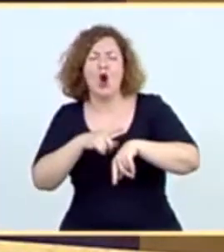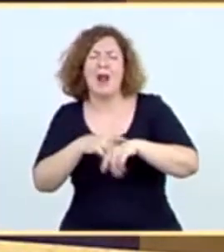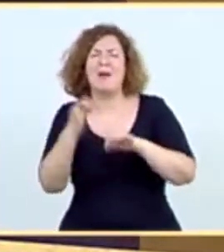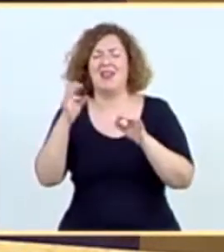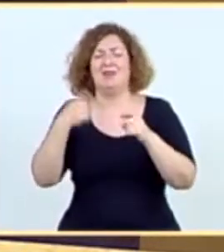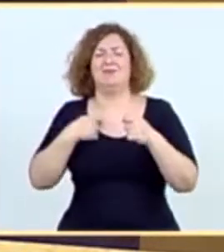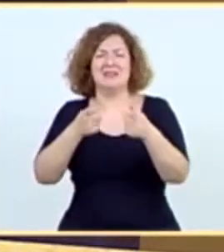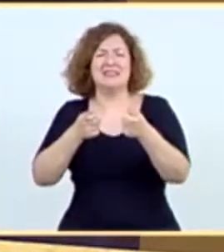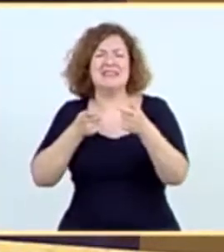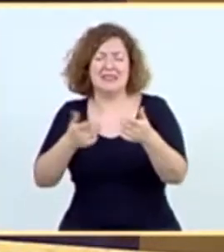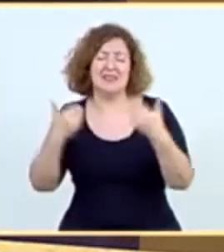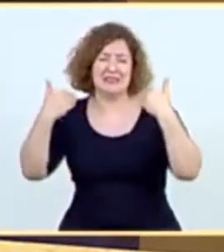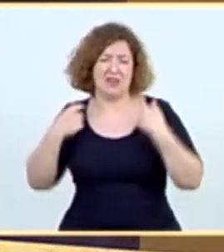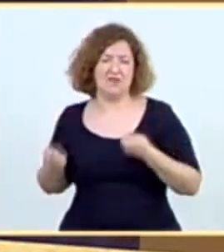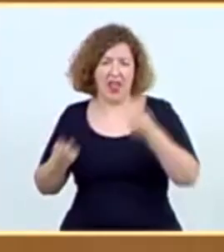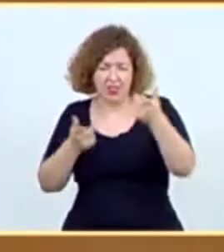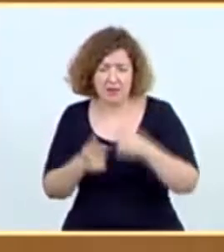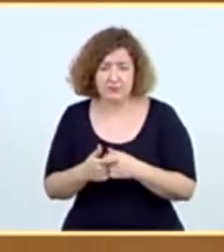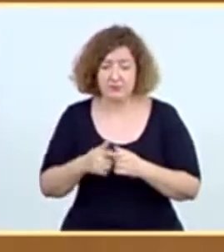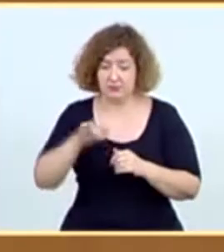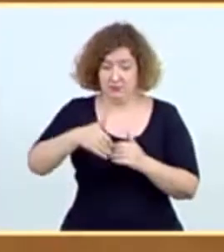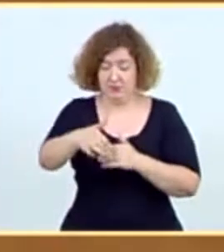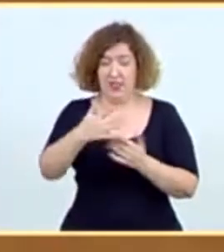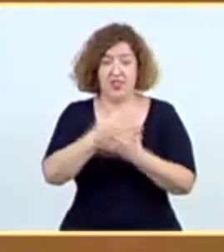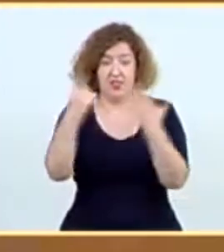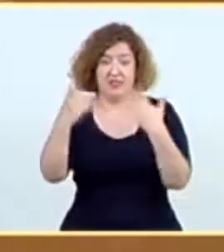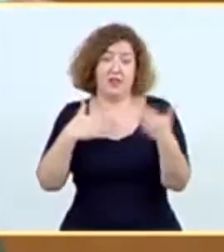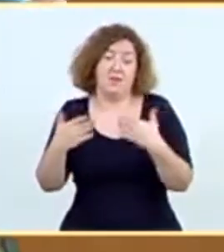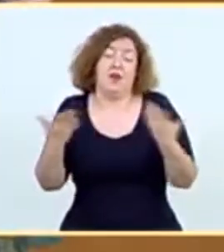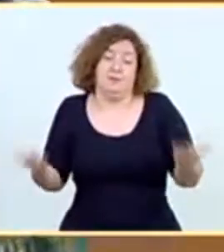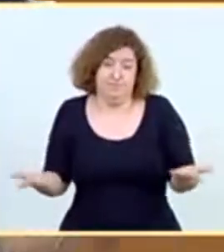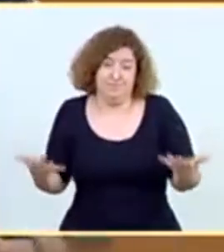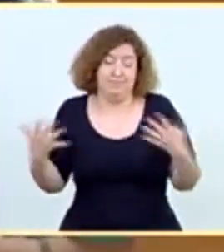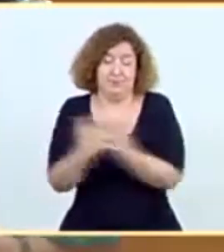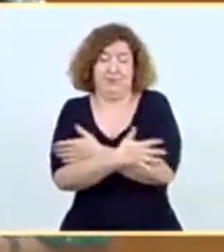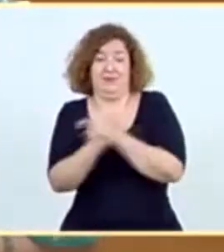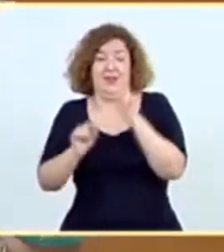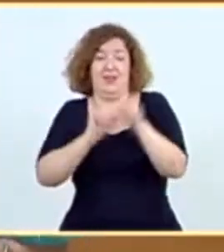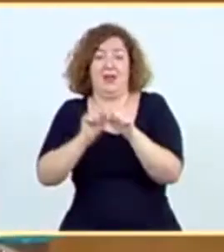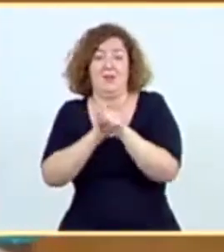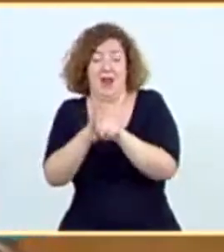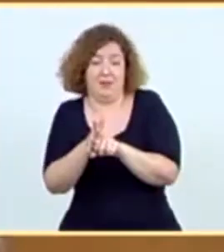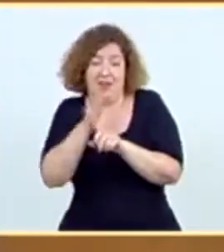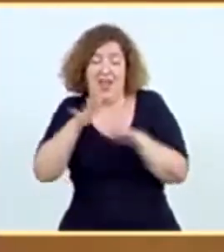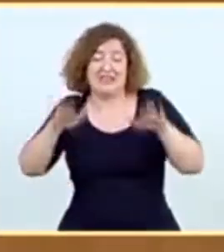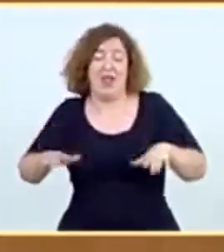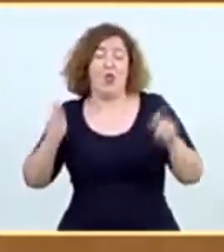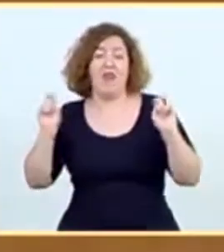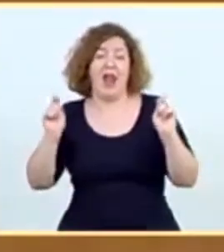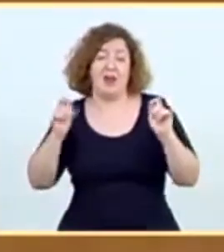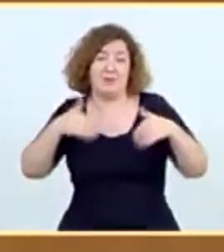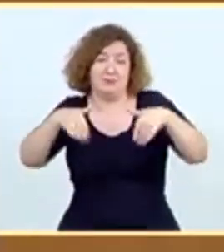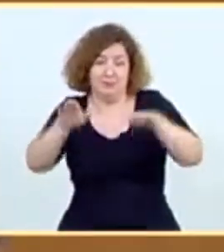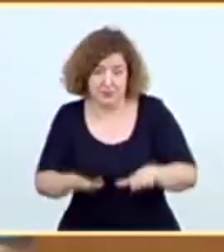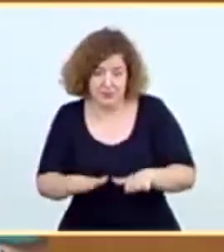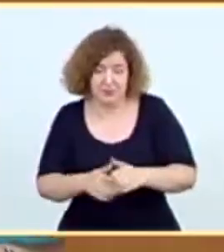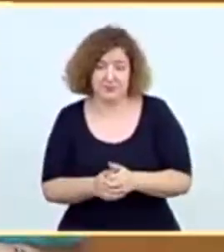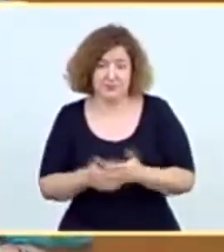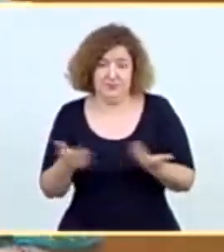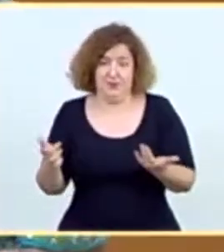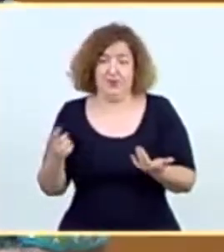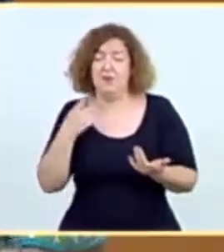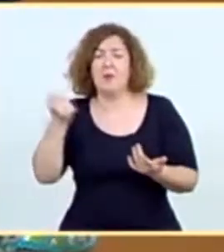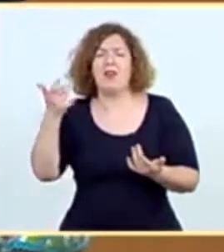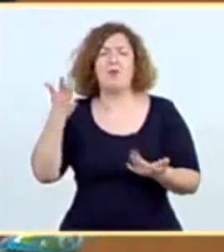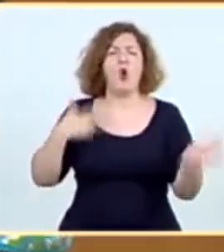la Convención de Transferencias el día 16 de marzo, pero este aquí que vino una pandemia y se declaró el estado de alarma, cosa que usted también lo ha puesto